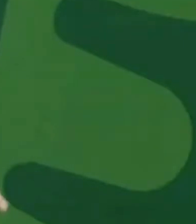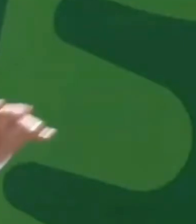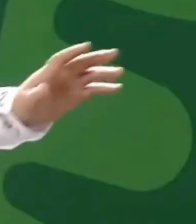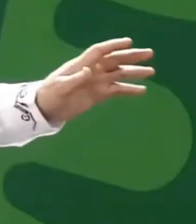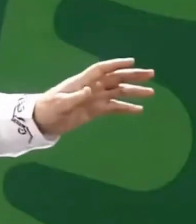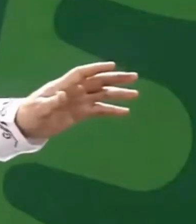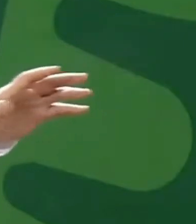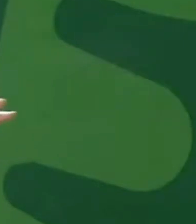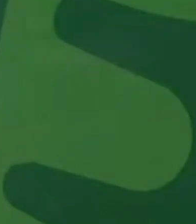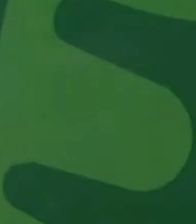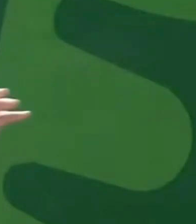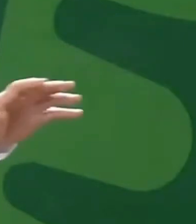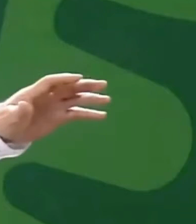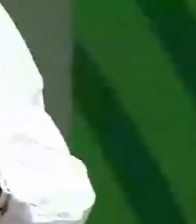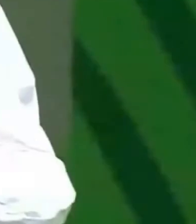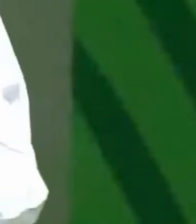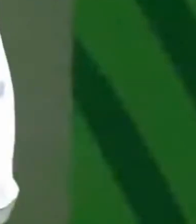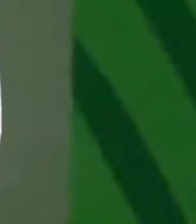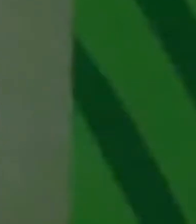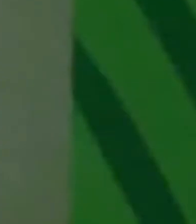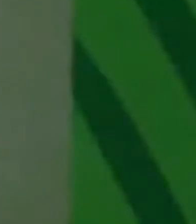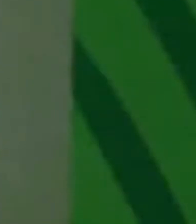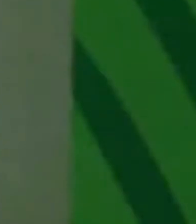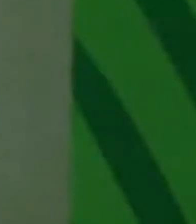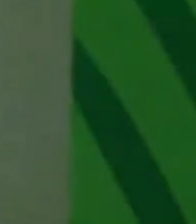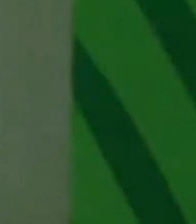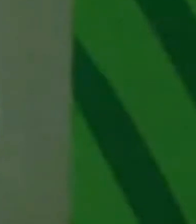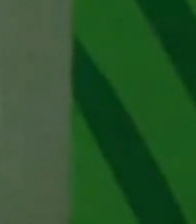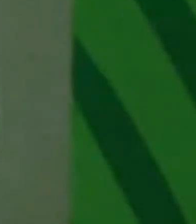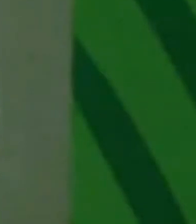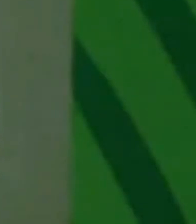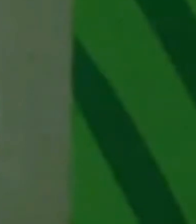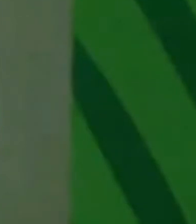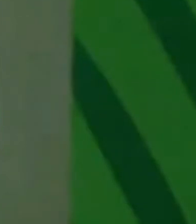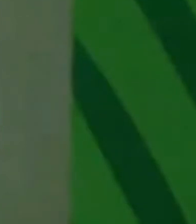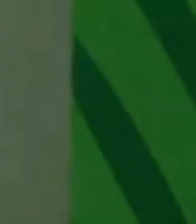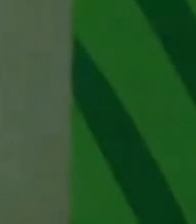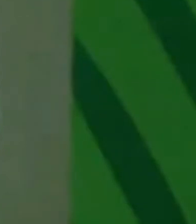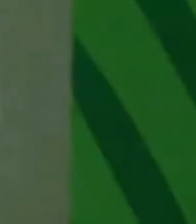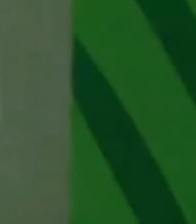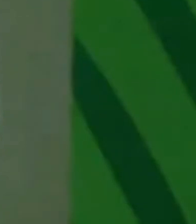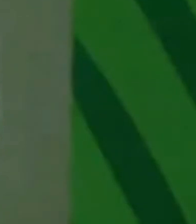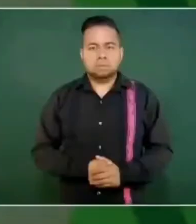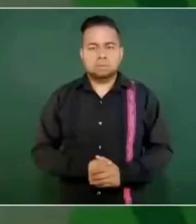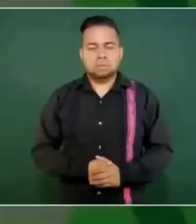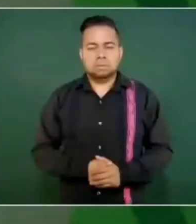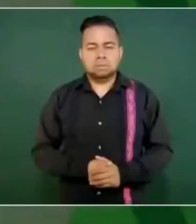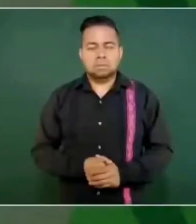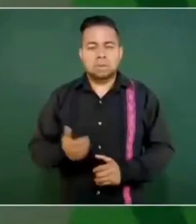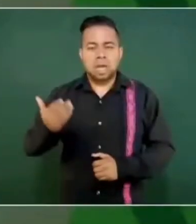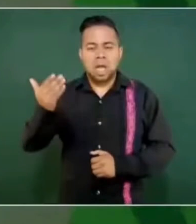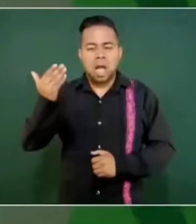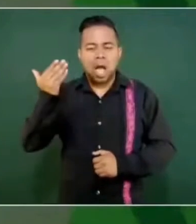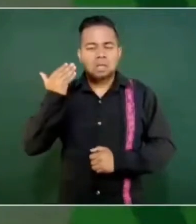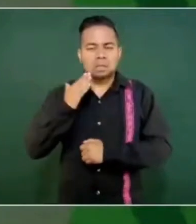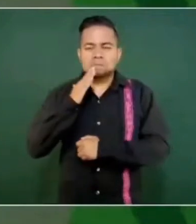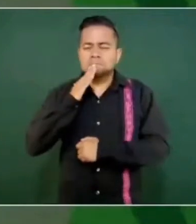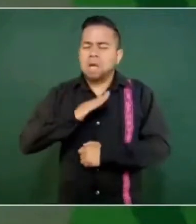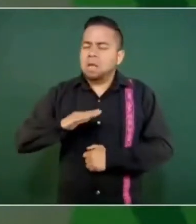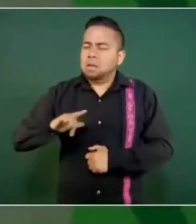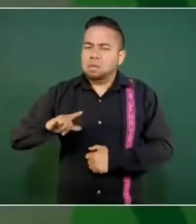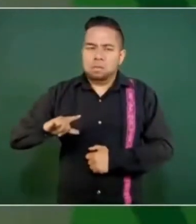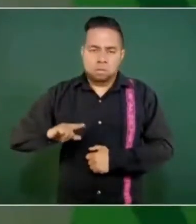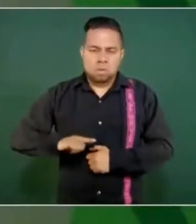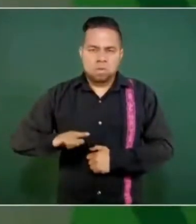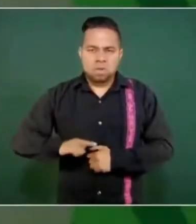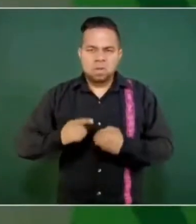se abandonó al pueblo. Entonces, es bastante del rezago